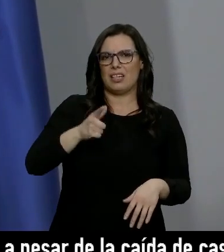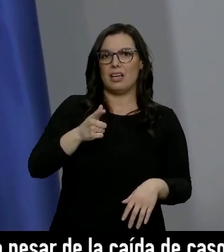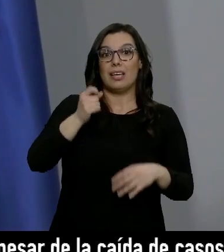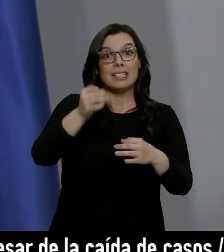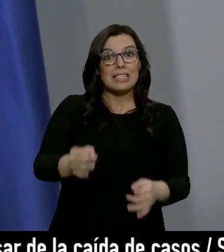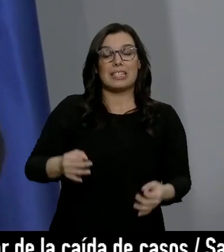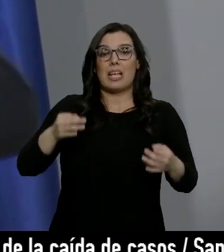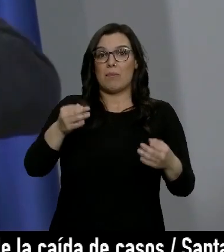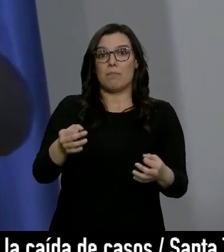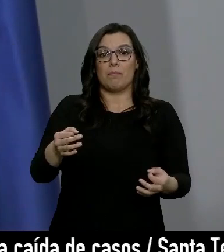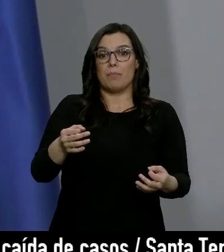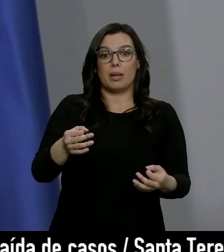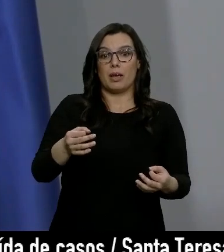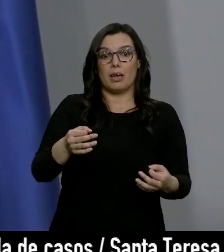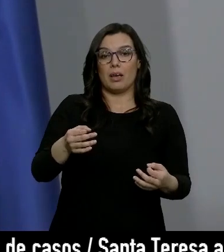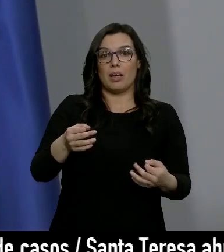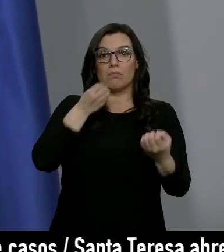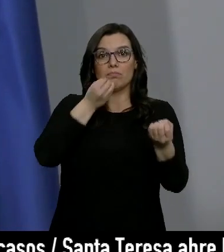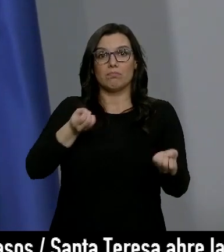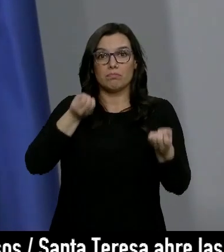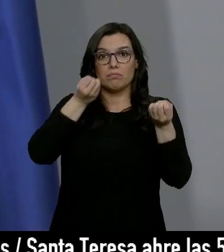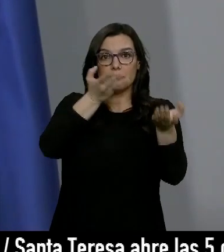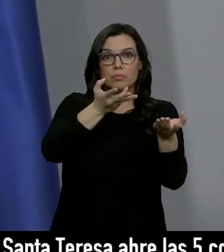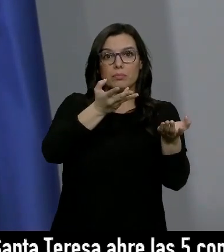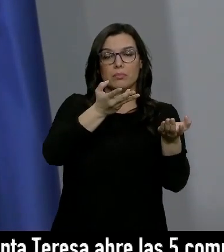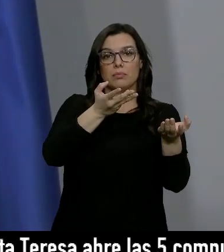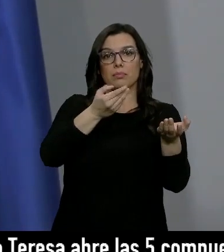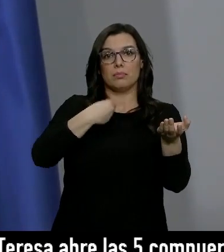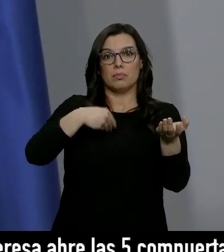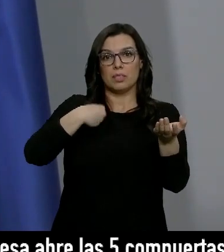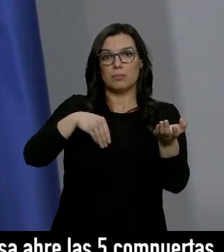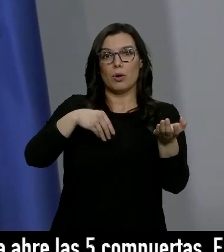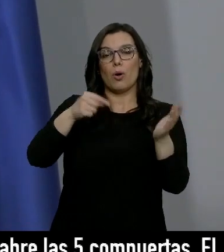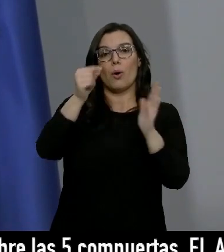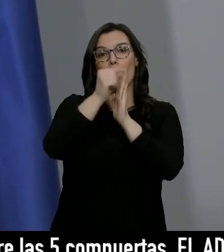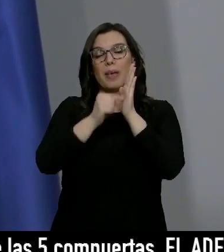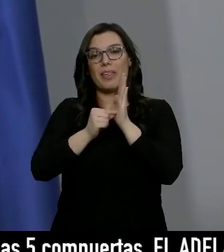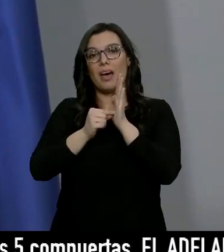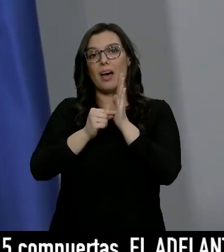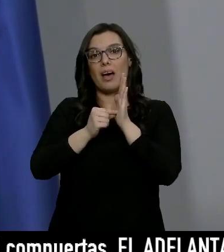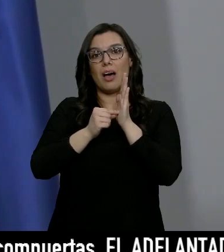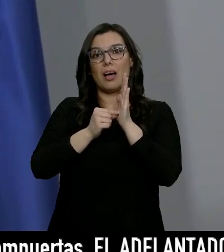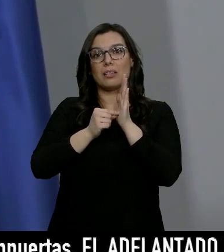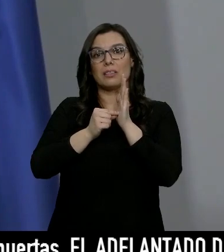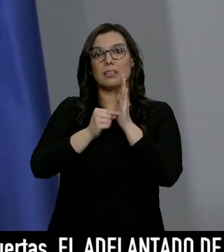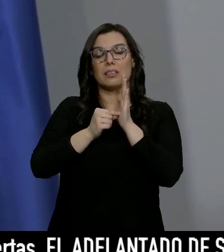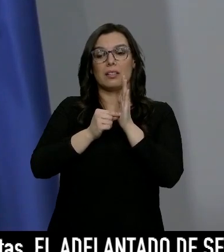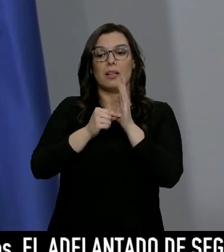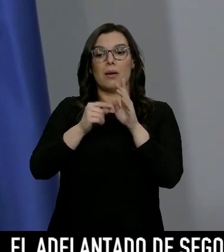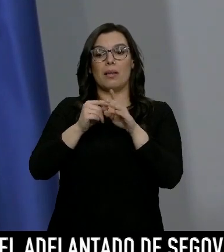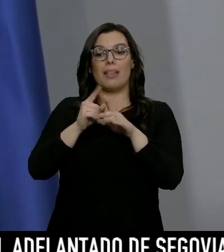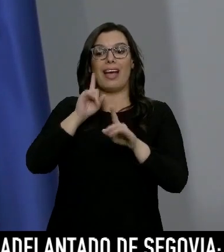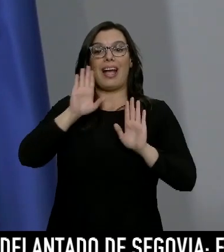siempre se ha manifestado en contra de las medidas cautelares. Por tanto,